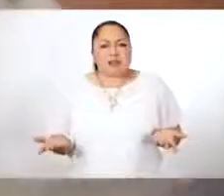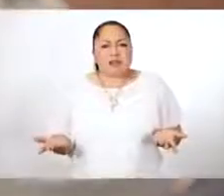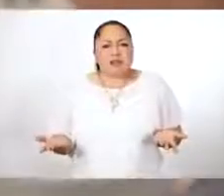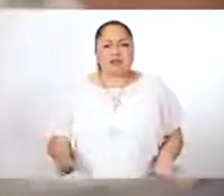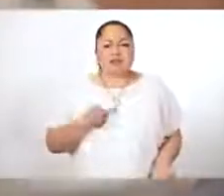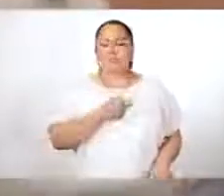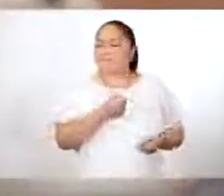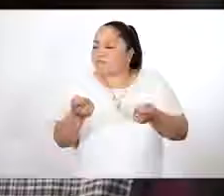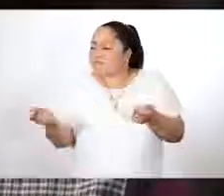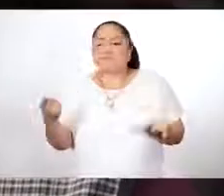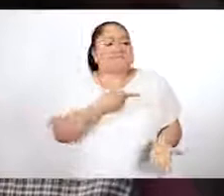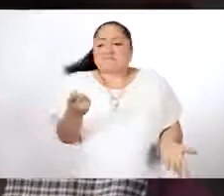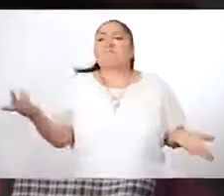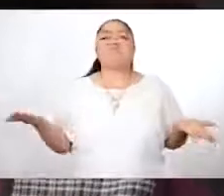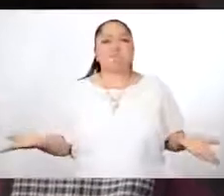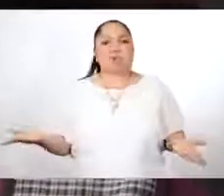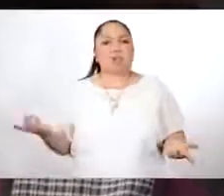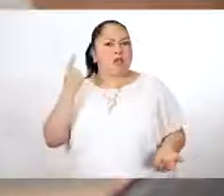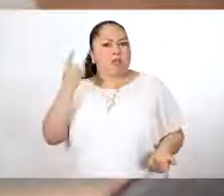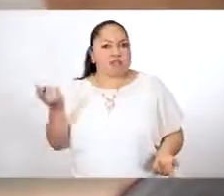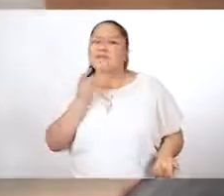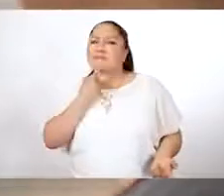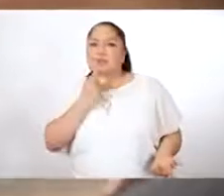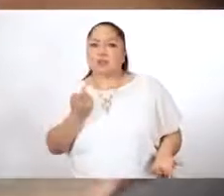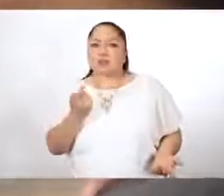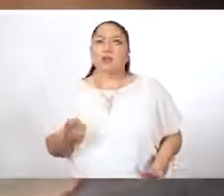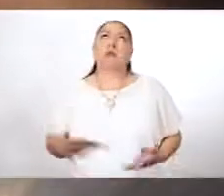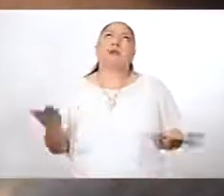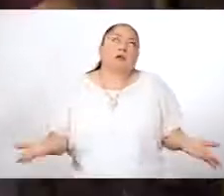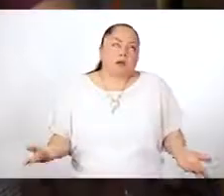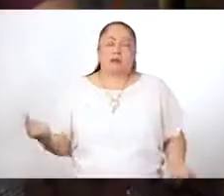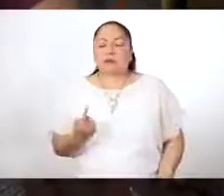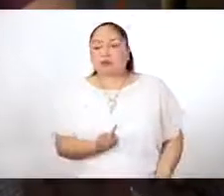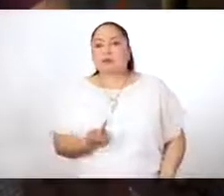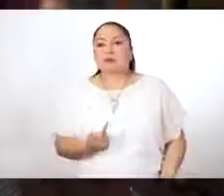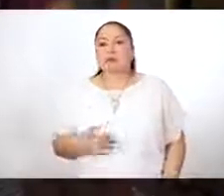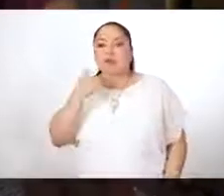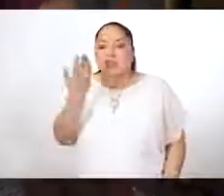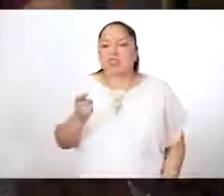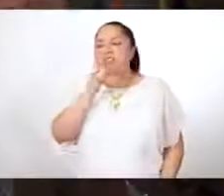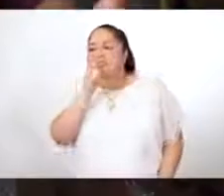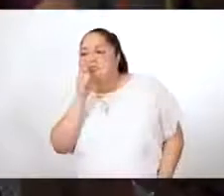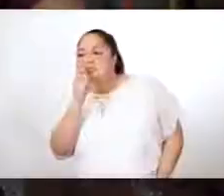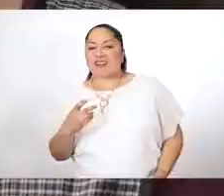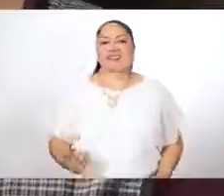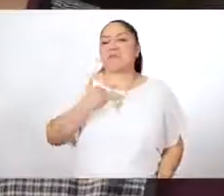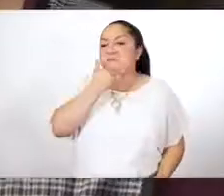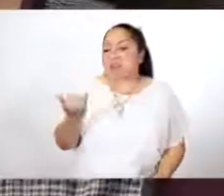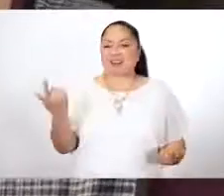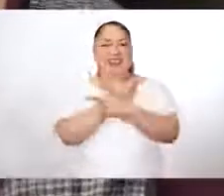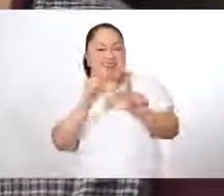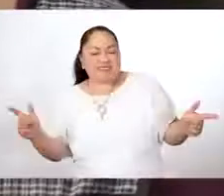¿Qué es todo esto, doña? Que no yo lo del peje. ¿Ahora con qué salió? Que quiere sacar a los narcos a la calle, que si el perdón, que no sé qué.